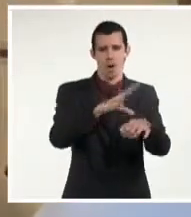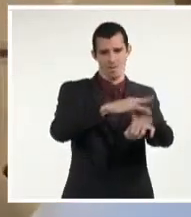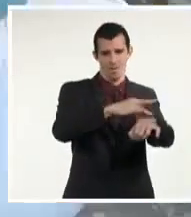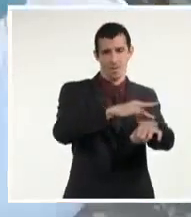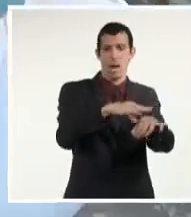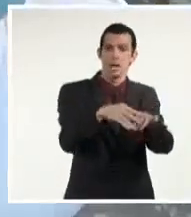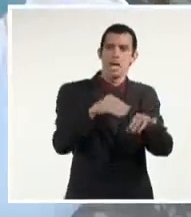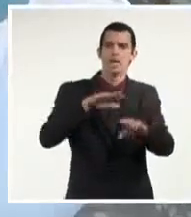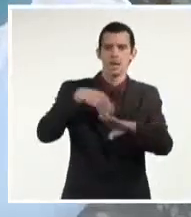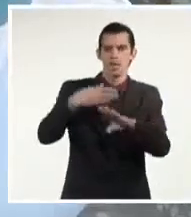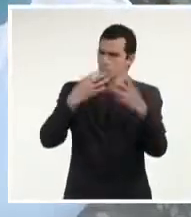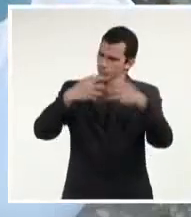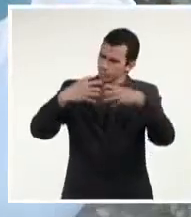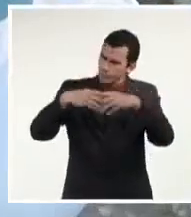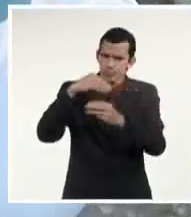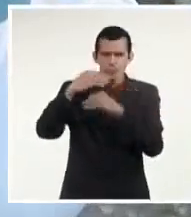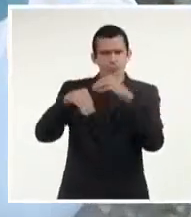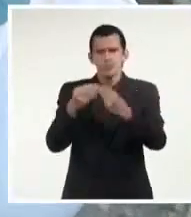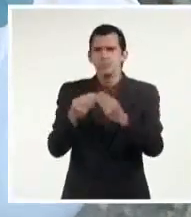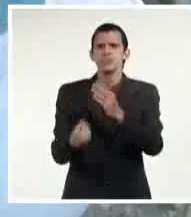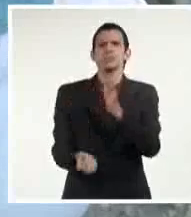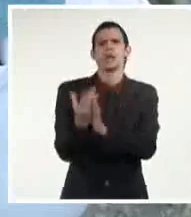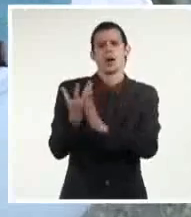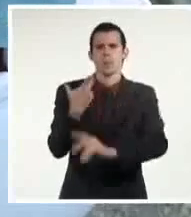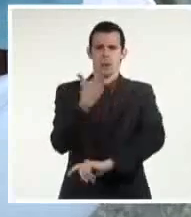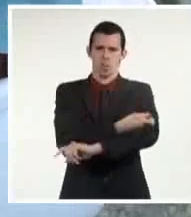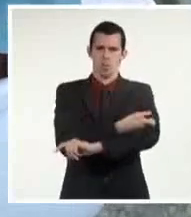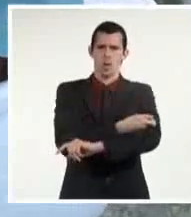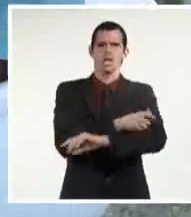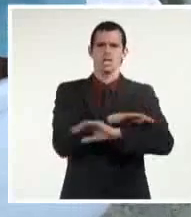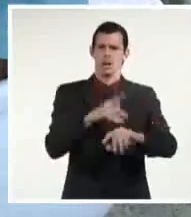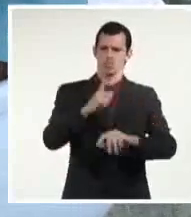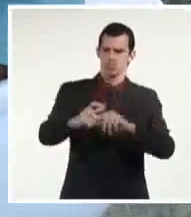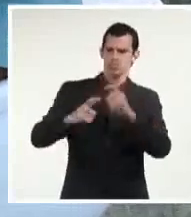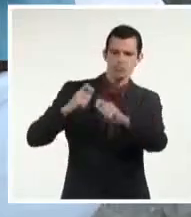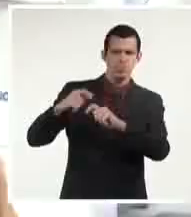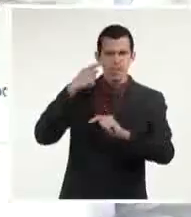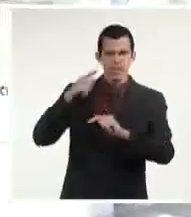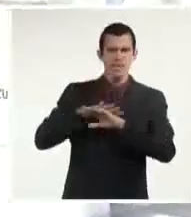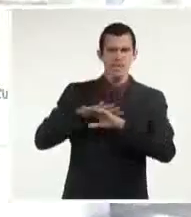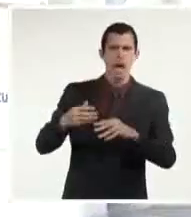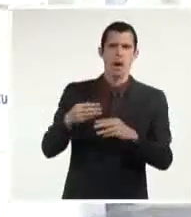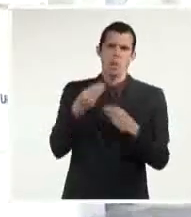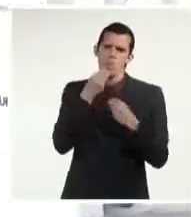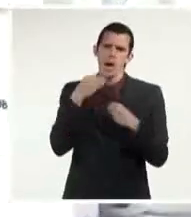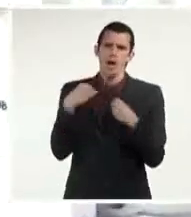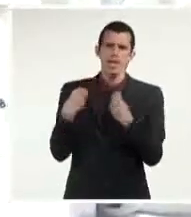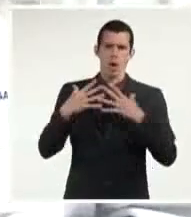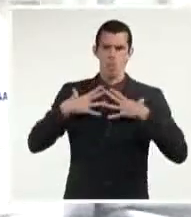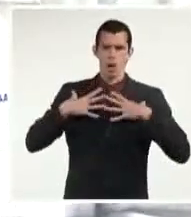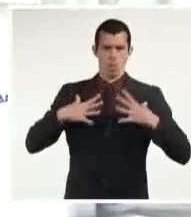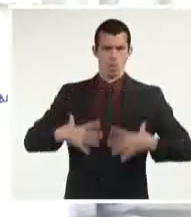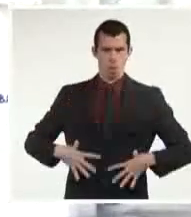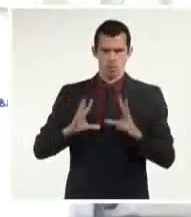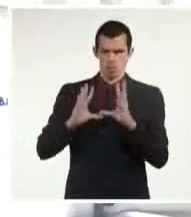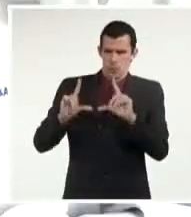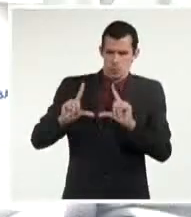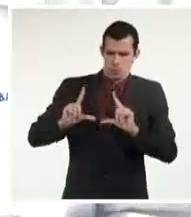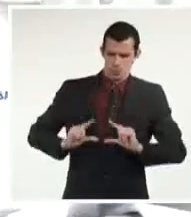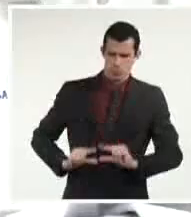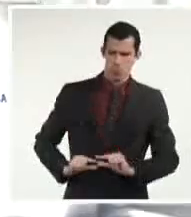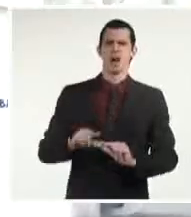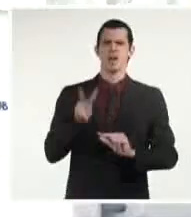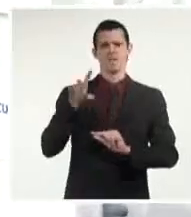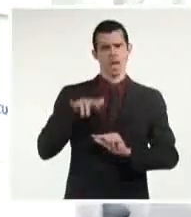precisamente esas vacunas han demostrado que estas nanostructuras son capaces de inducir una respuesta inmune que protege